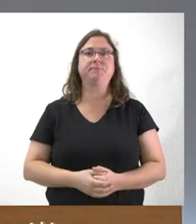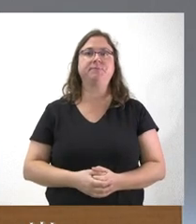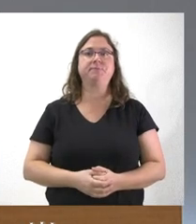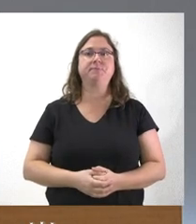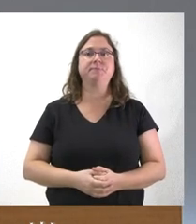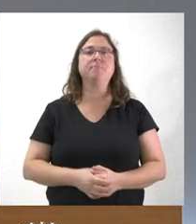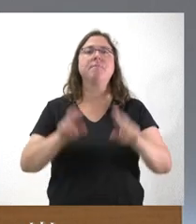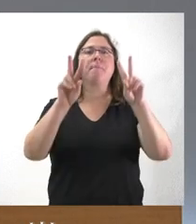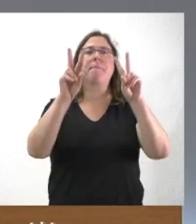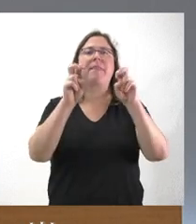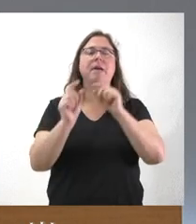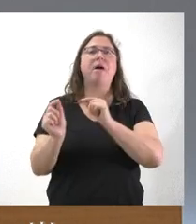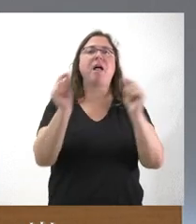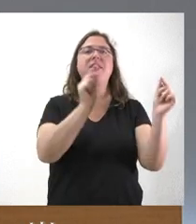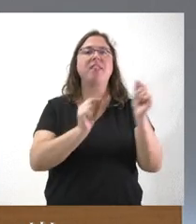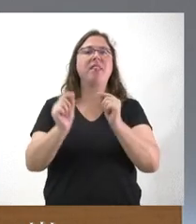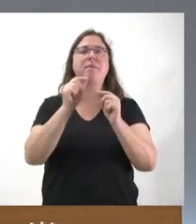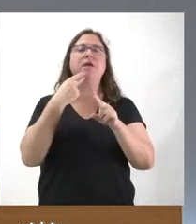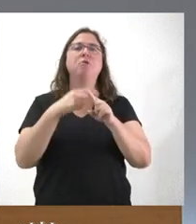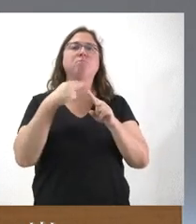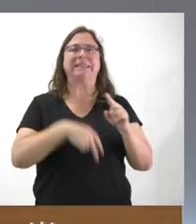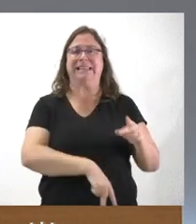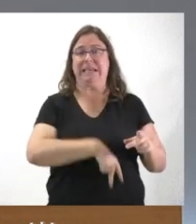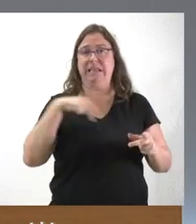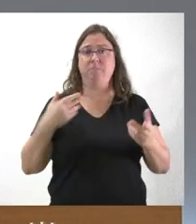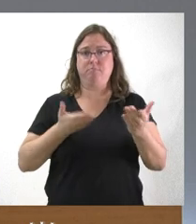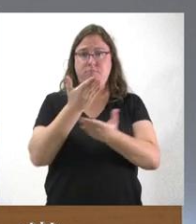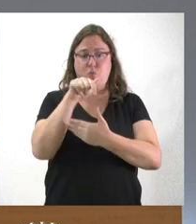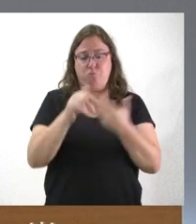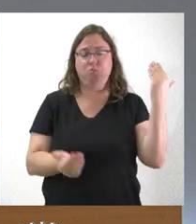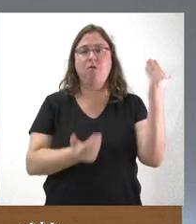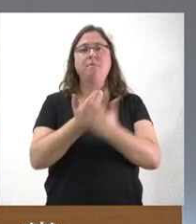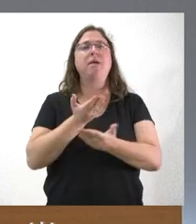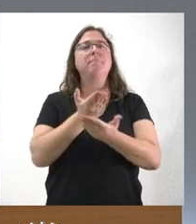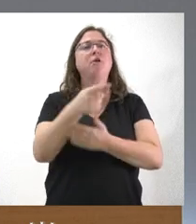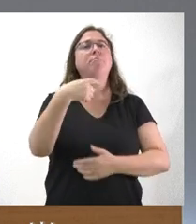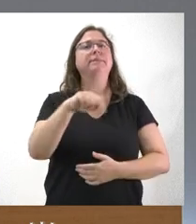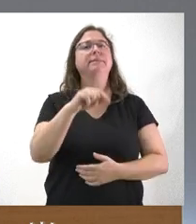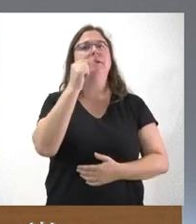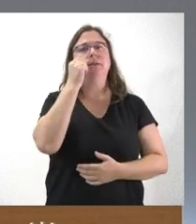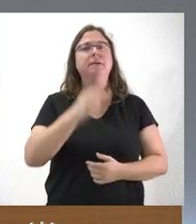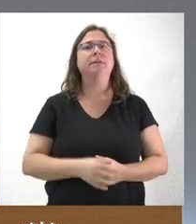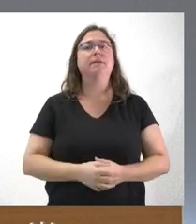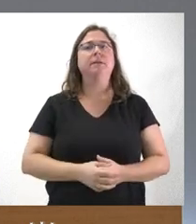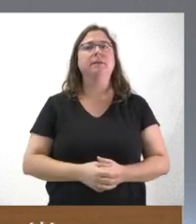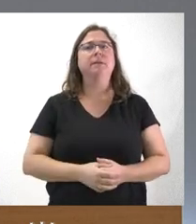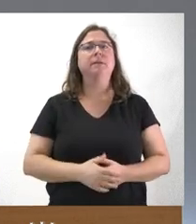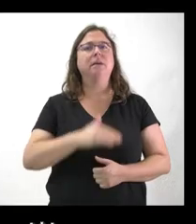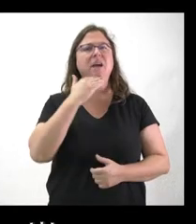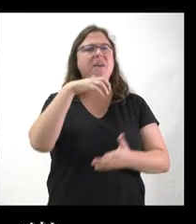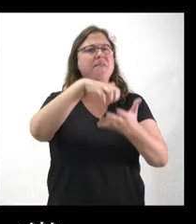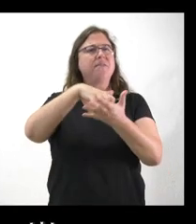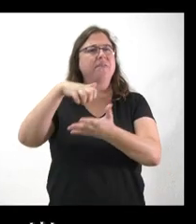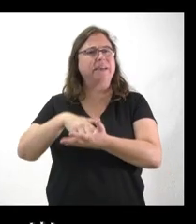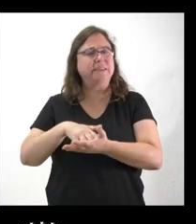Sobre el debate de política general que ha solicitado esta misma mañana el presidente, sé que las fechas las